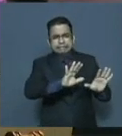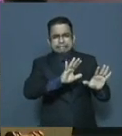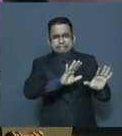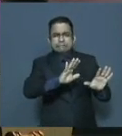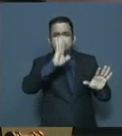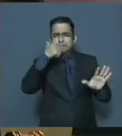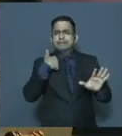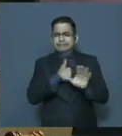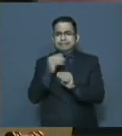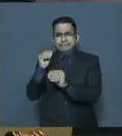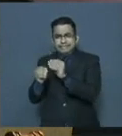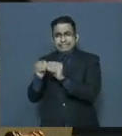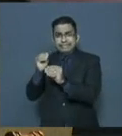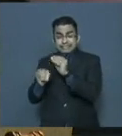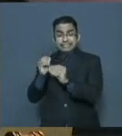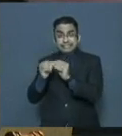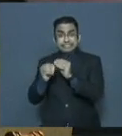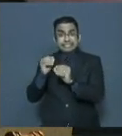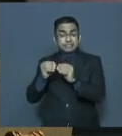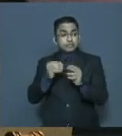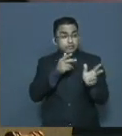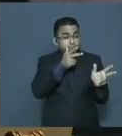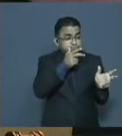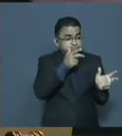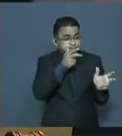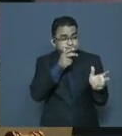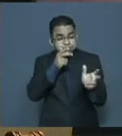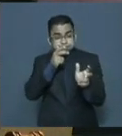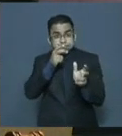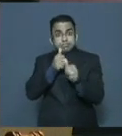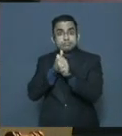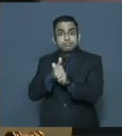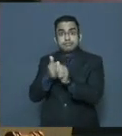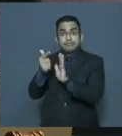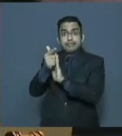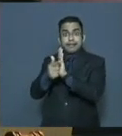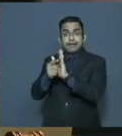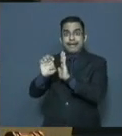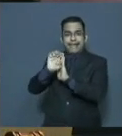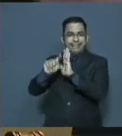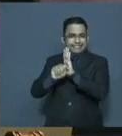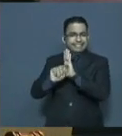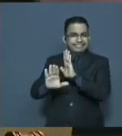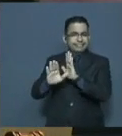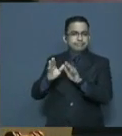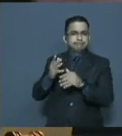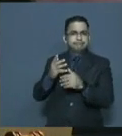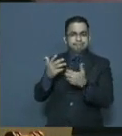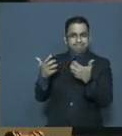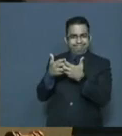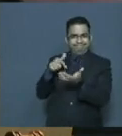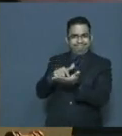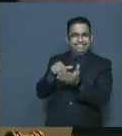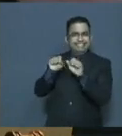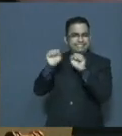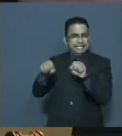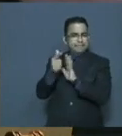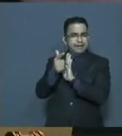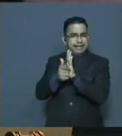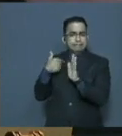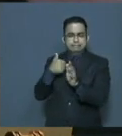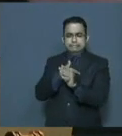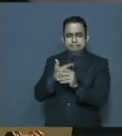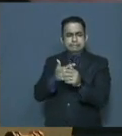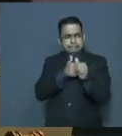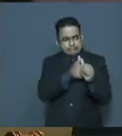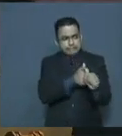Son desvaluadas, escuchadas y procesadas de acuerdo con el régimen ético y disciplinario contenido en el sistema de